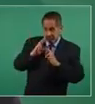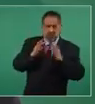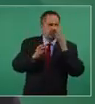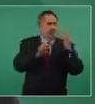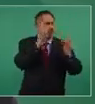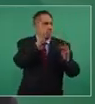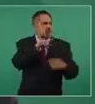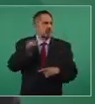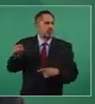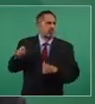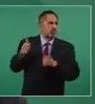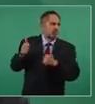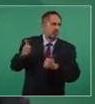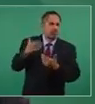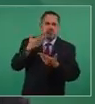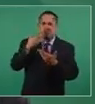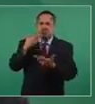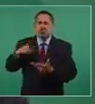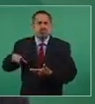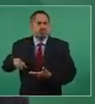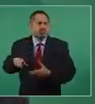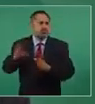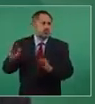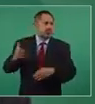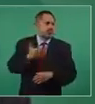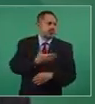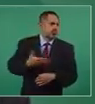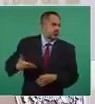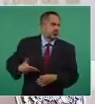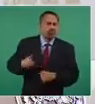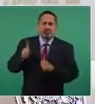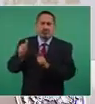hablaban maravilla del presidente.